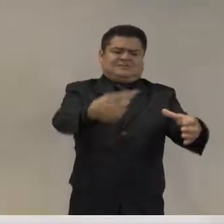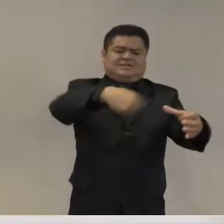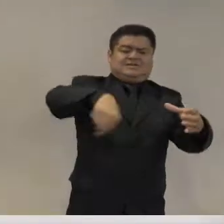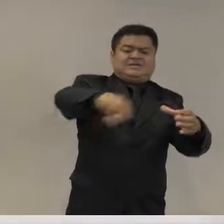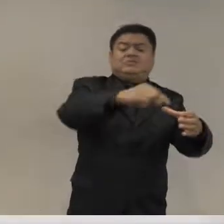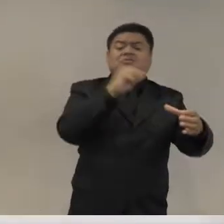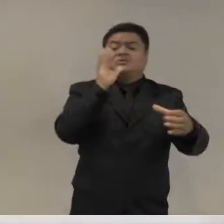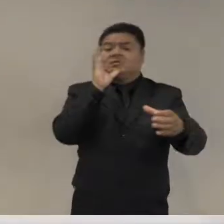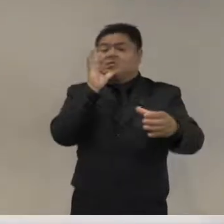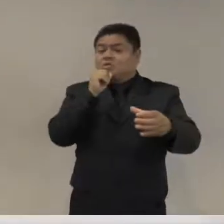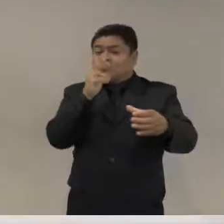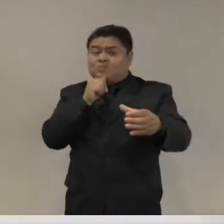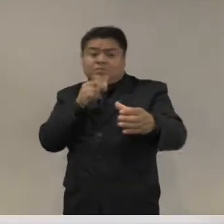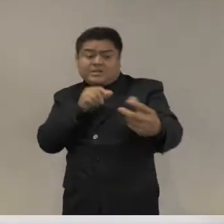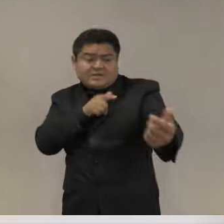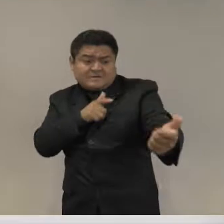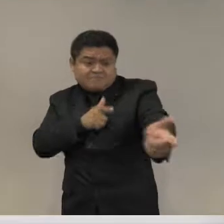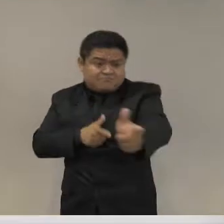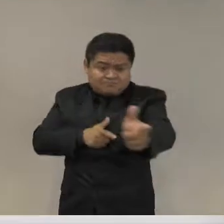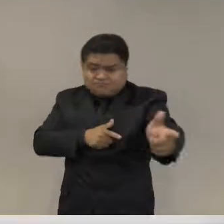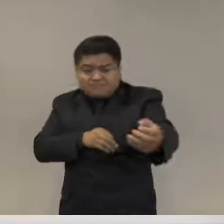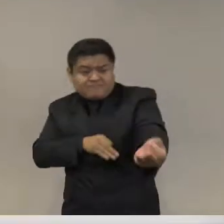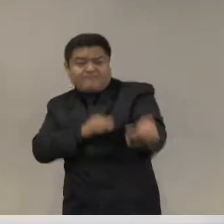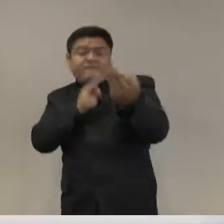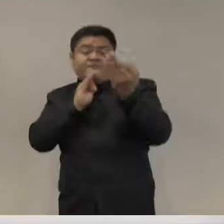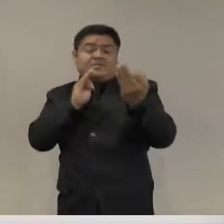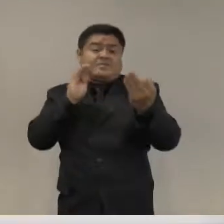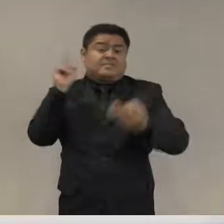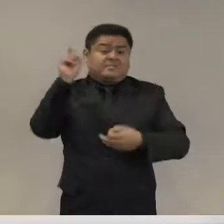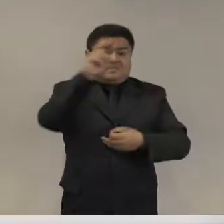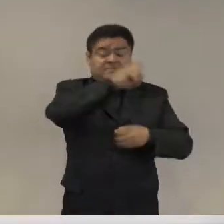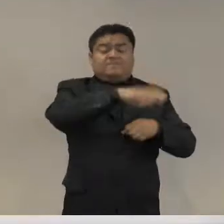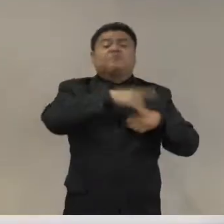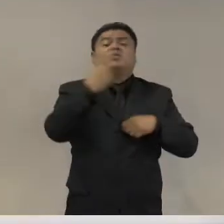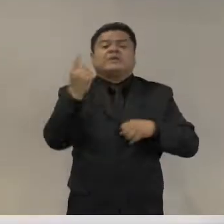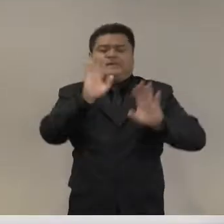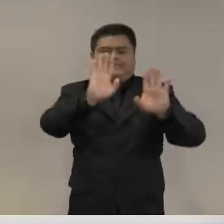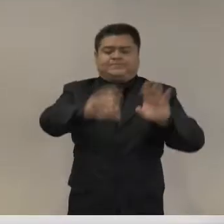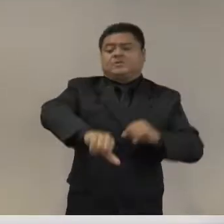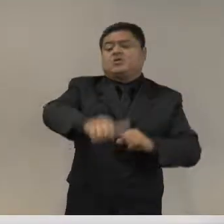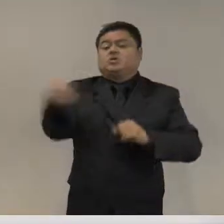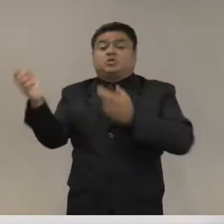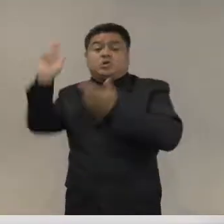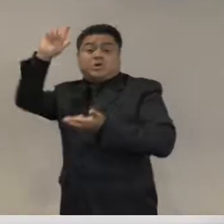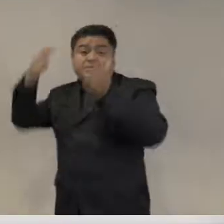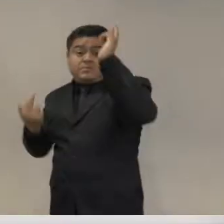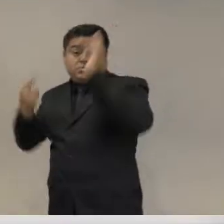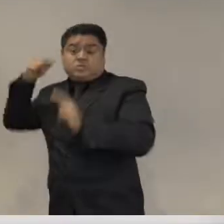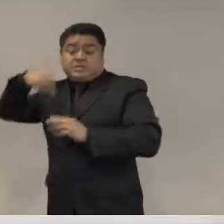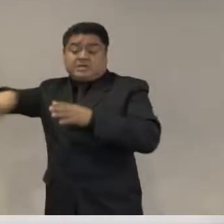su modus operandi es primero evitar el combate. Y segundo,